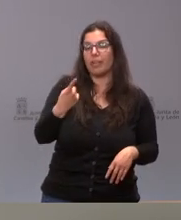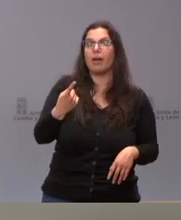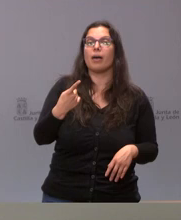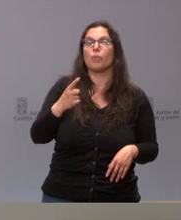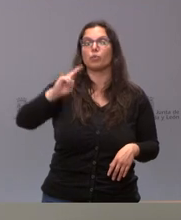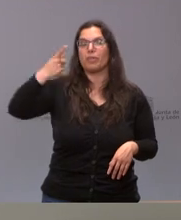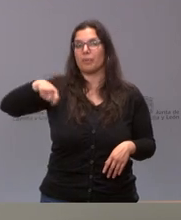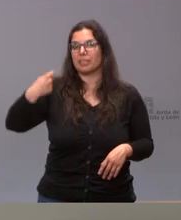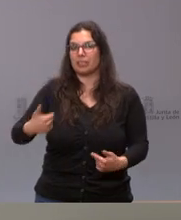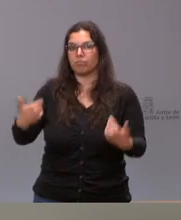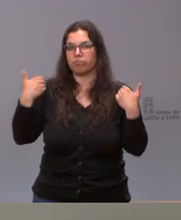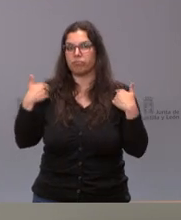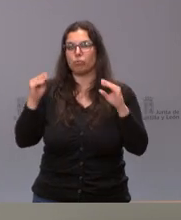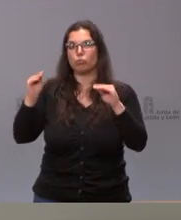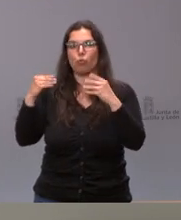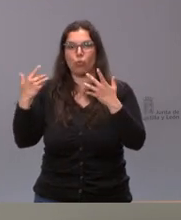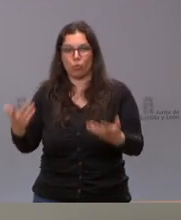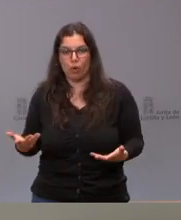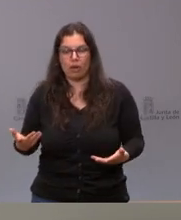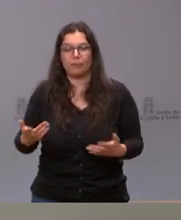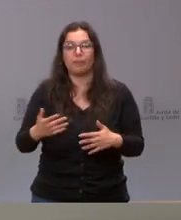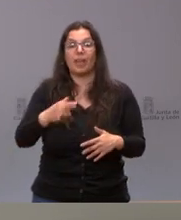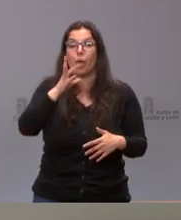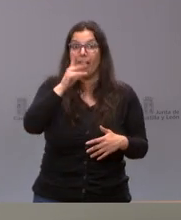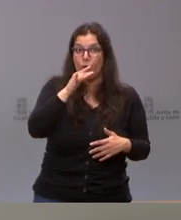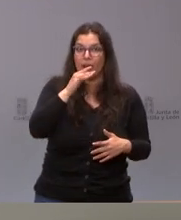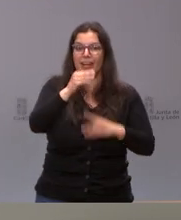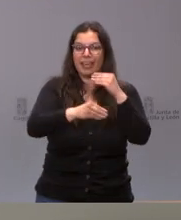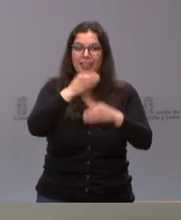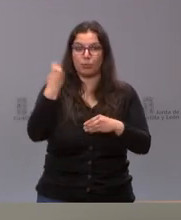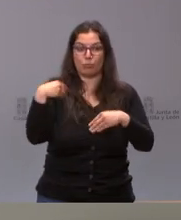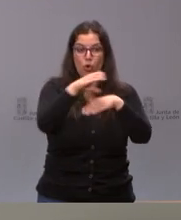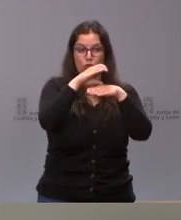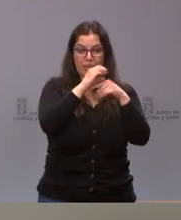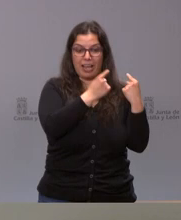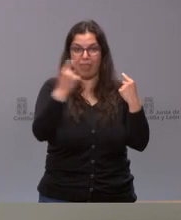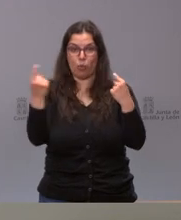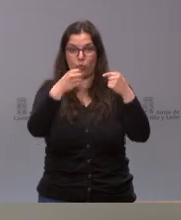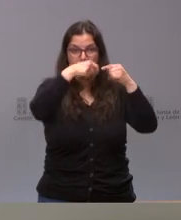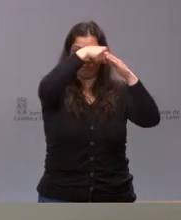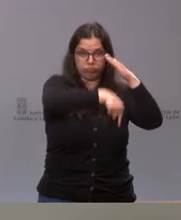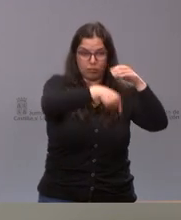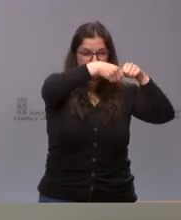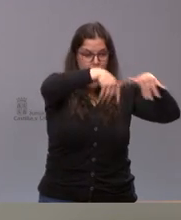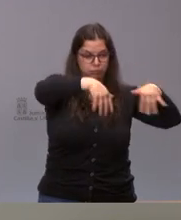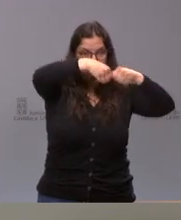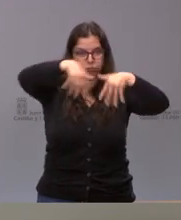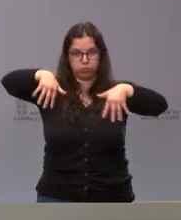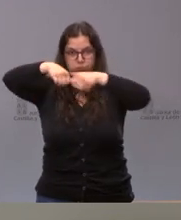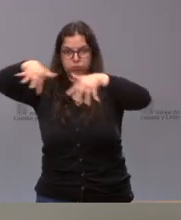vicepresidente ahora lo que se anuncia lógicamente es la adaptación de esas estructuras de la propia